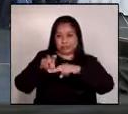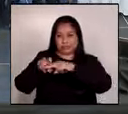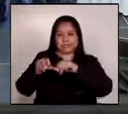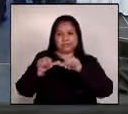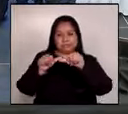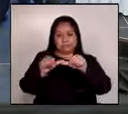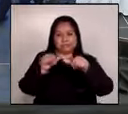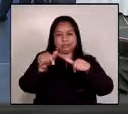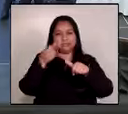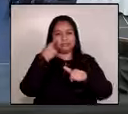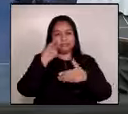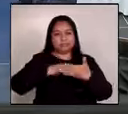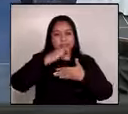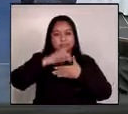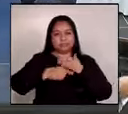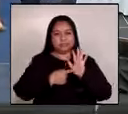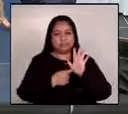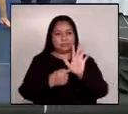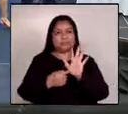con parte del programa